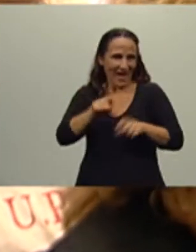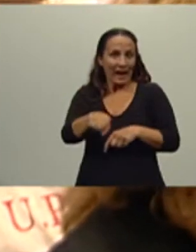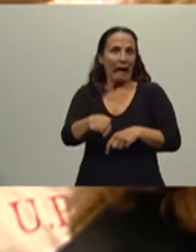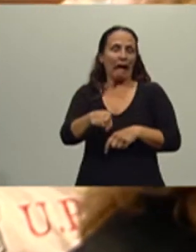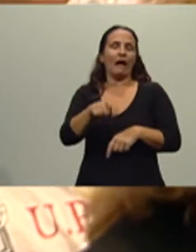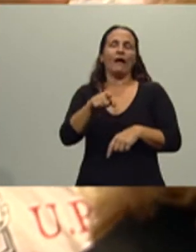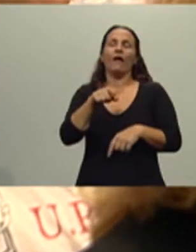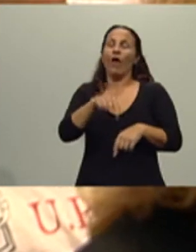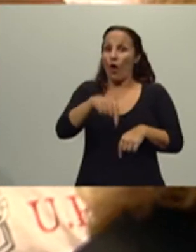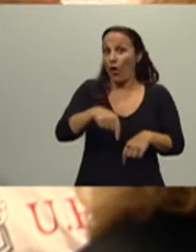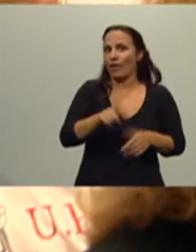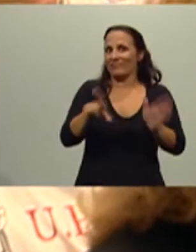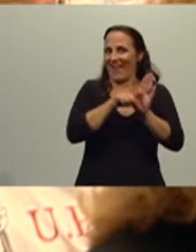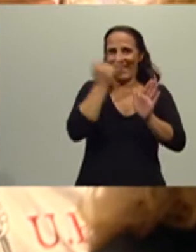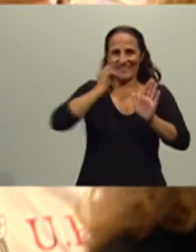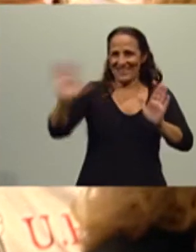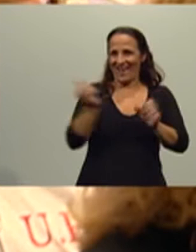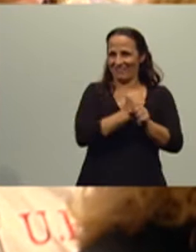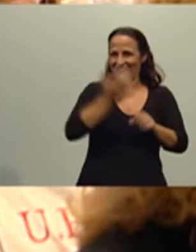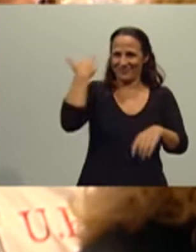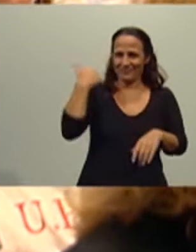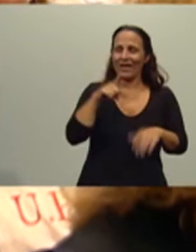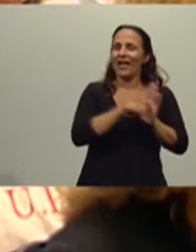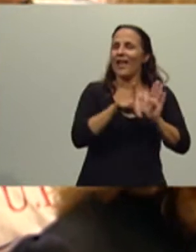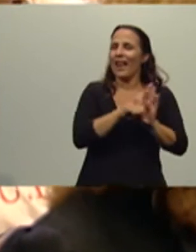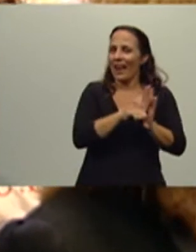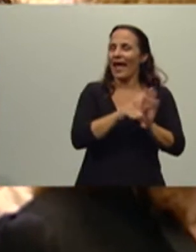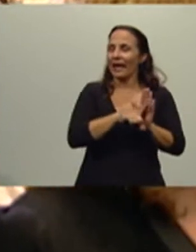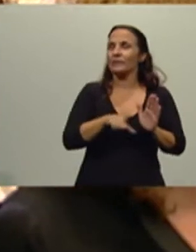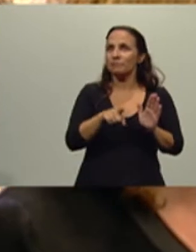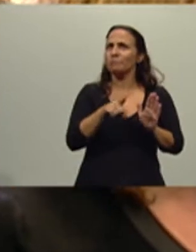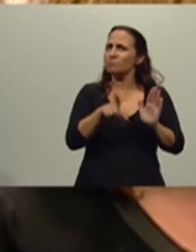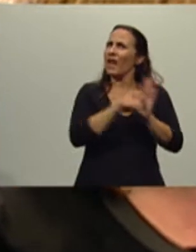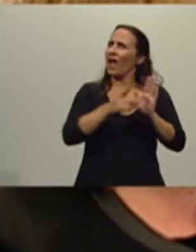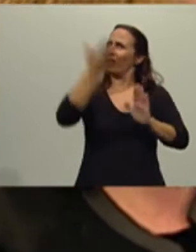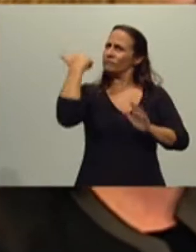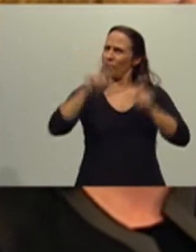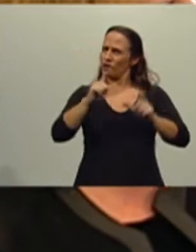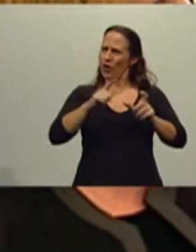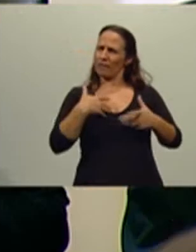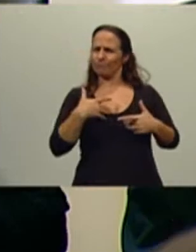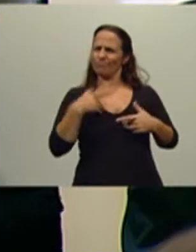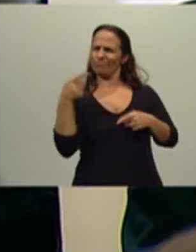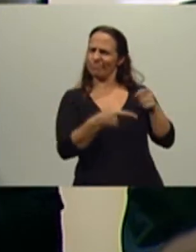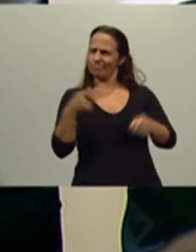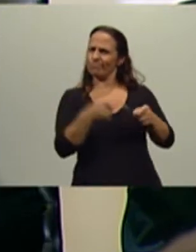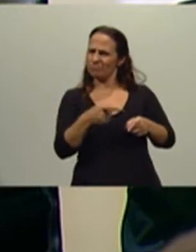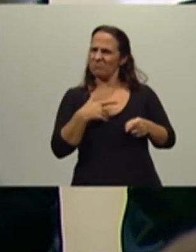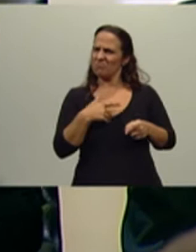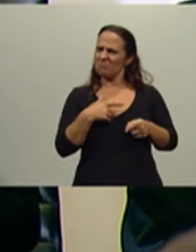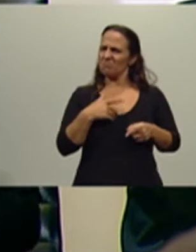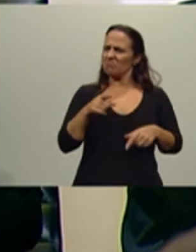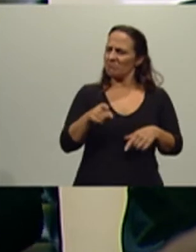luego de haber reglamentado la ley, ley que por cierto tuvo cierto grado de resistencia entre propios y